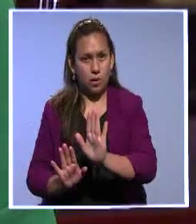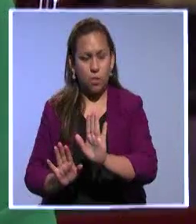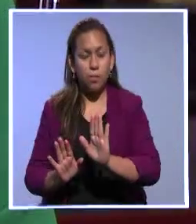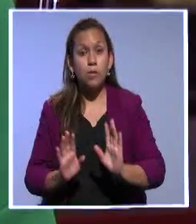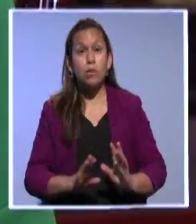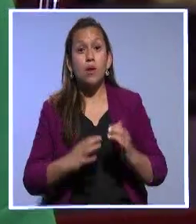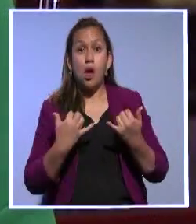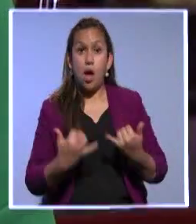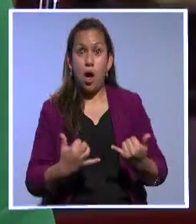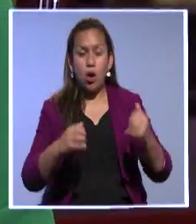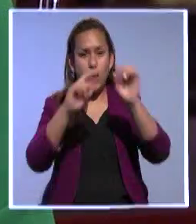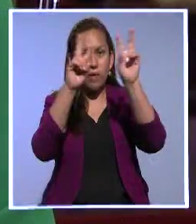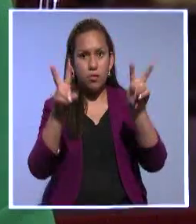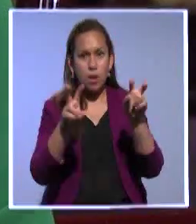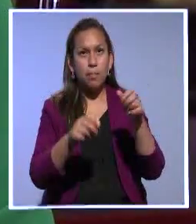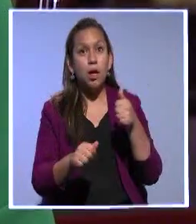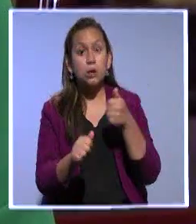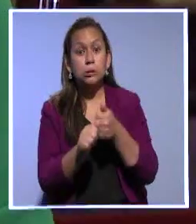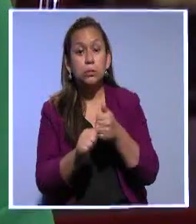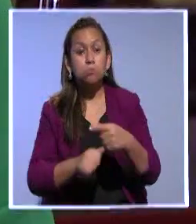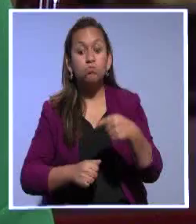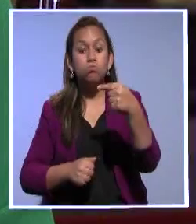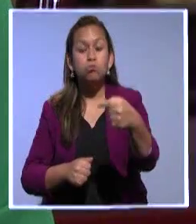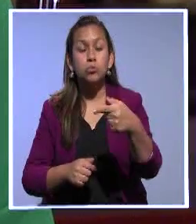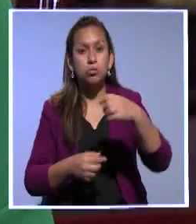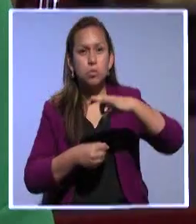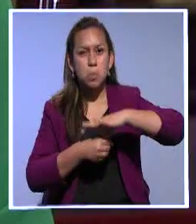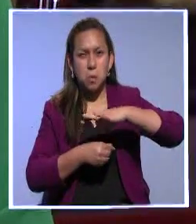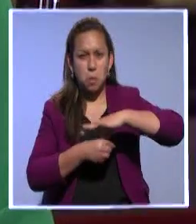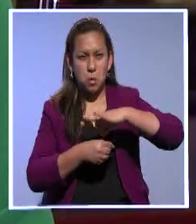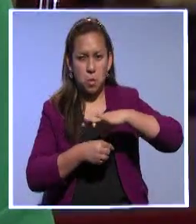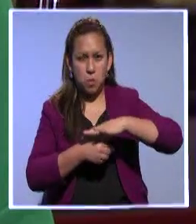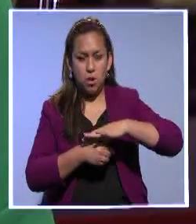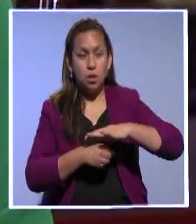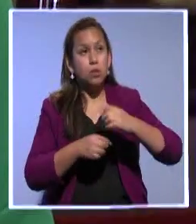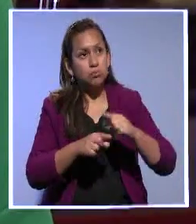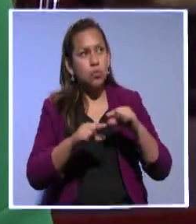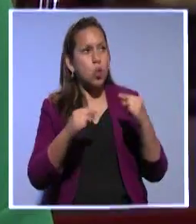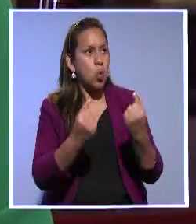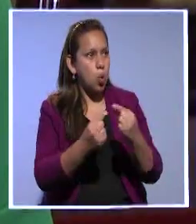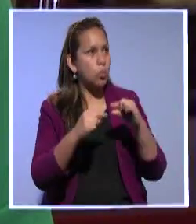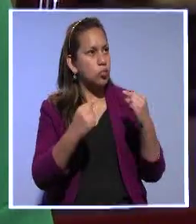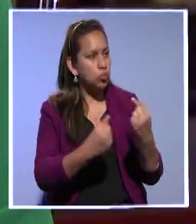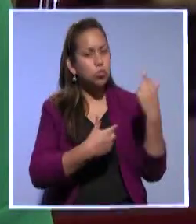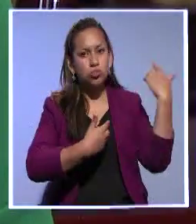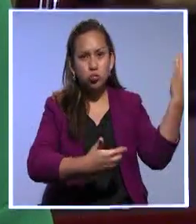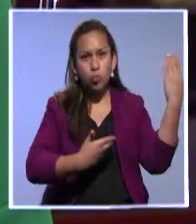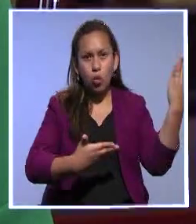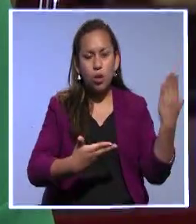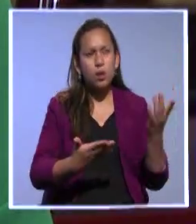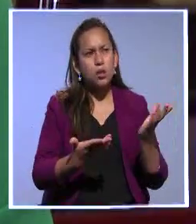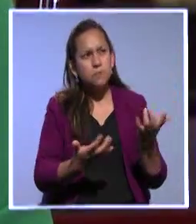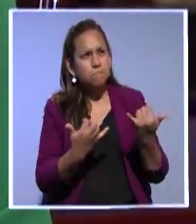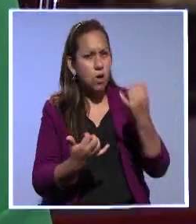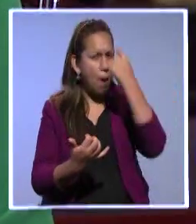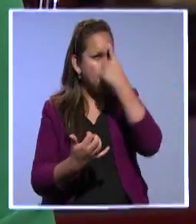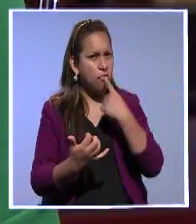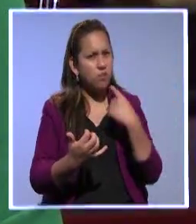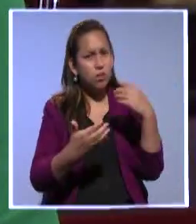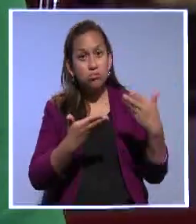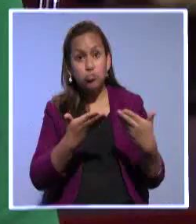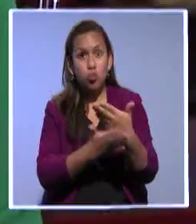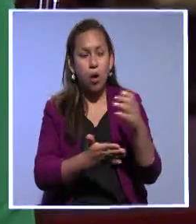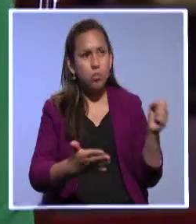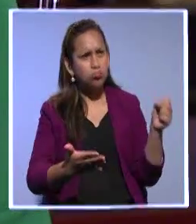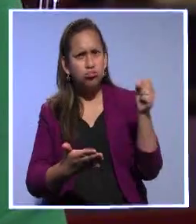el tema electoral, porque han existido últimos movimientos en el tablero electoral, precisamente en los últimos días, en las últimas